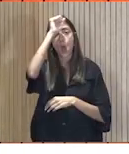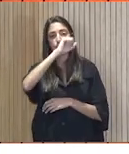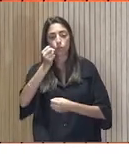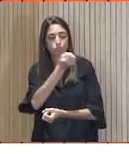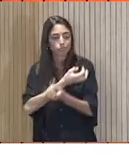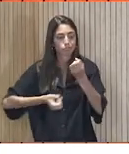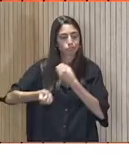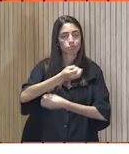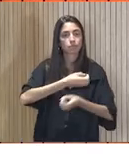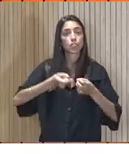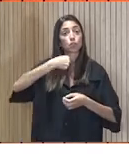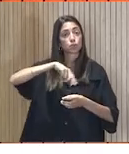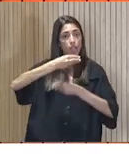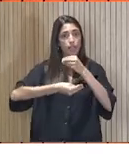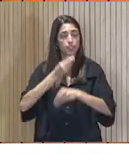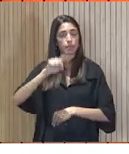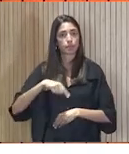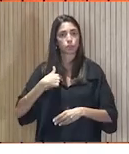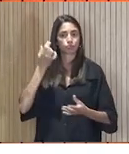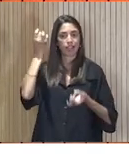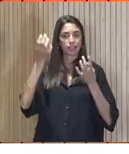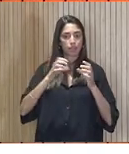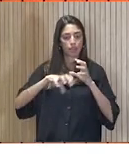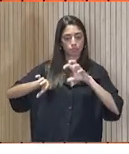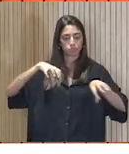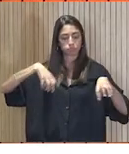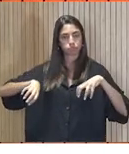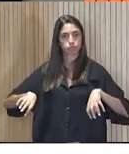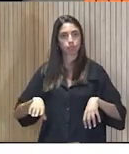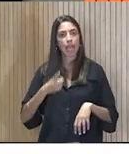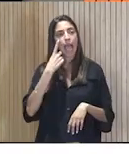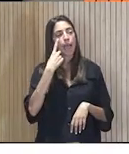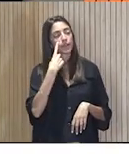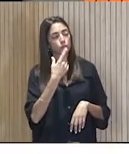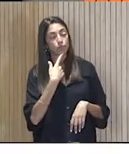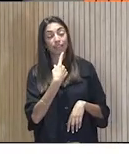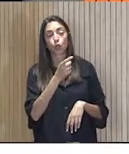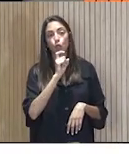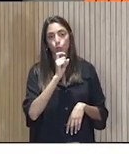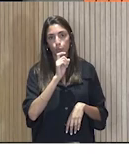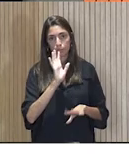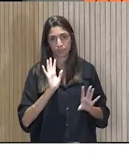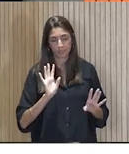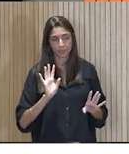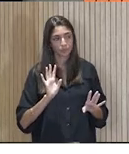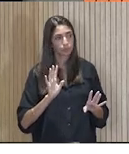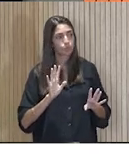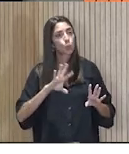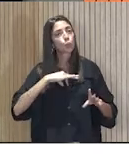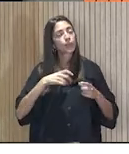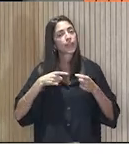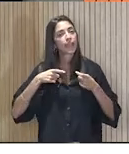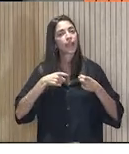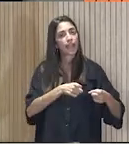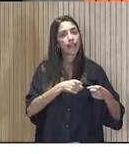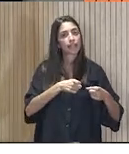también, y en eso dividimos nuestras actividades. A ver cómo lo digo, y que Dios me perdone, pero, a lo mejor la guerra ha